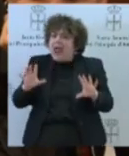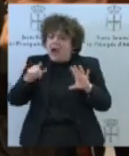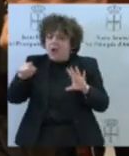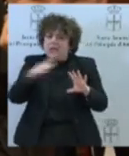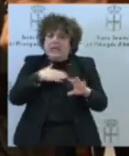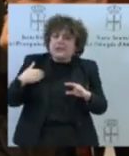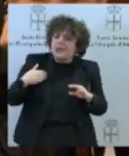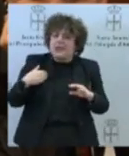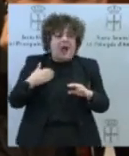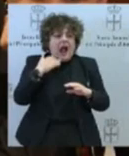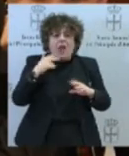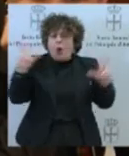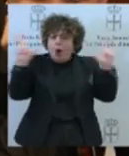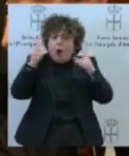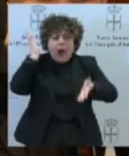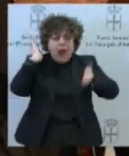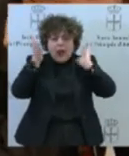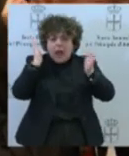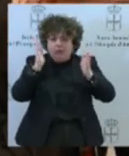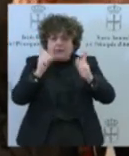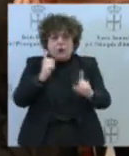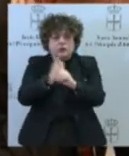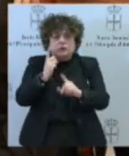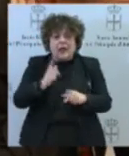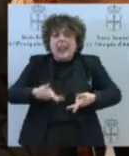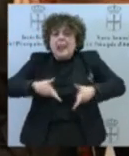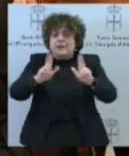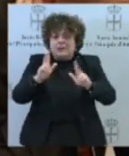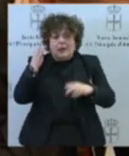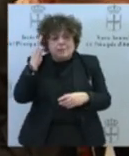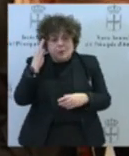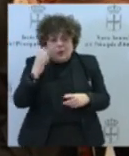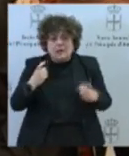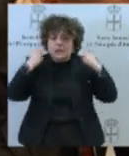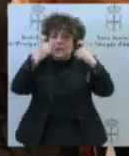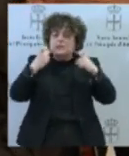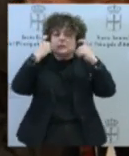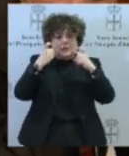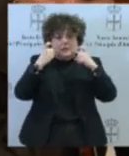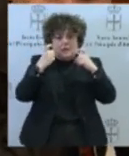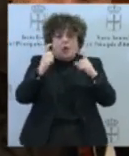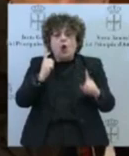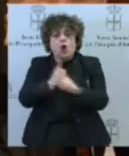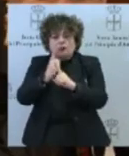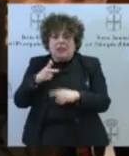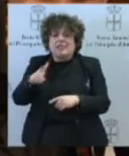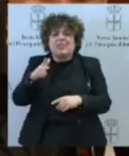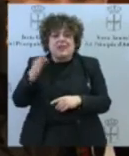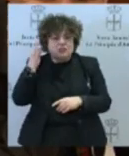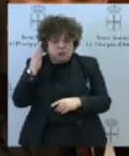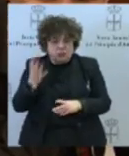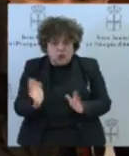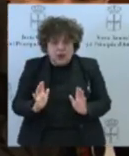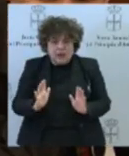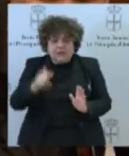derechos de las mujeres, a quienes intenten, insistimos, perpetrar esa vulneración de derechos que aquí no se puede hacer. Porque el movimiento